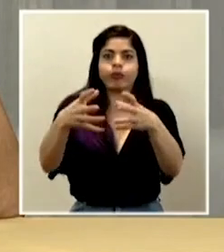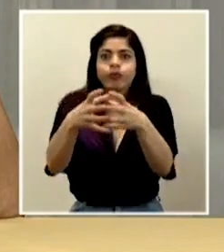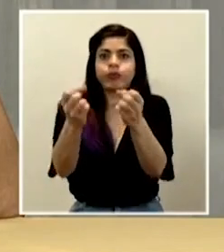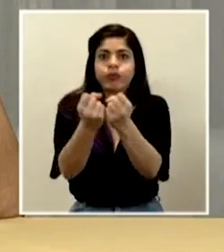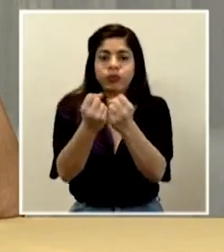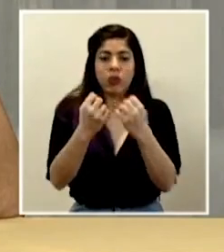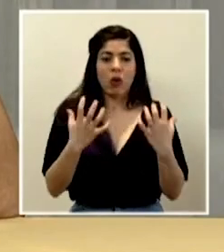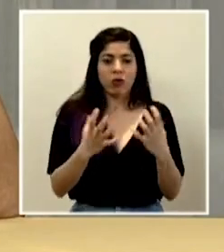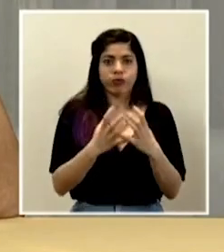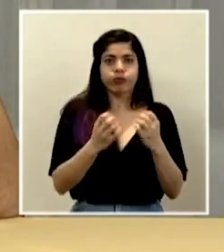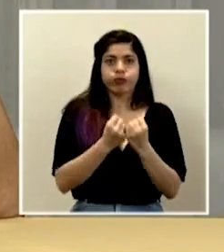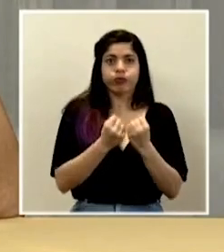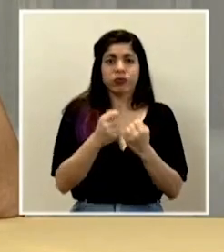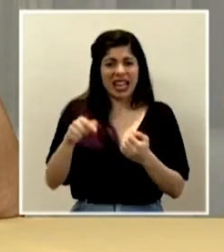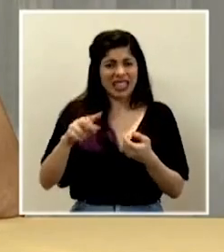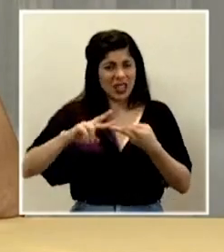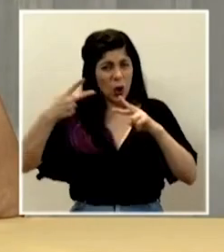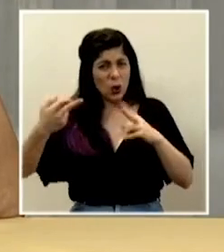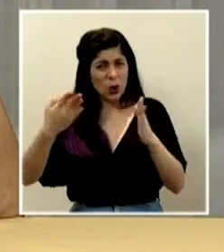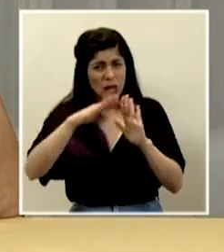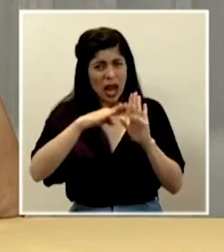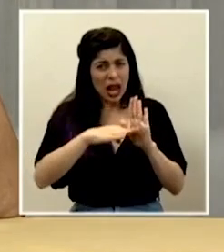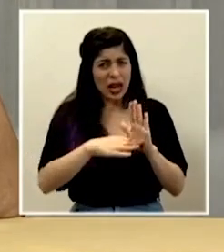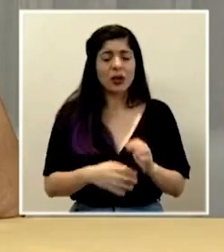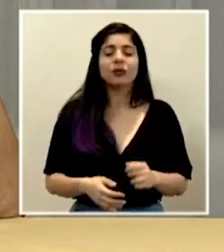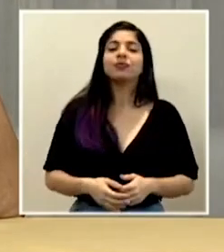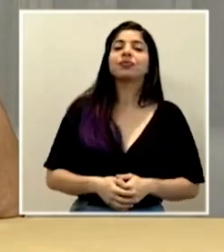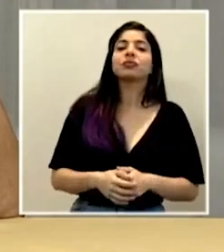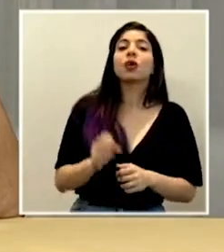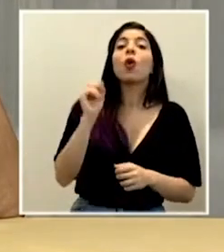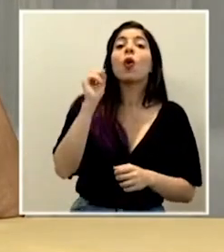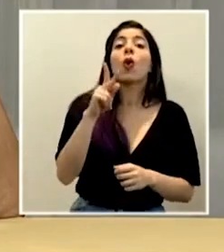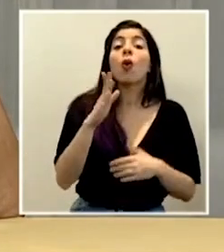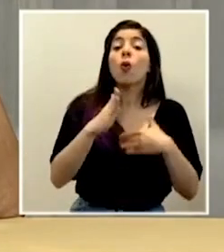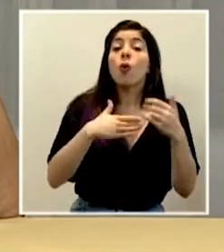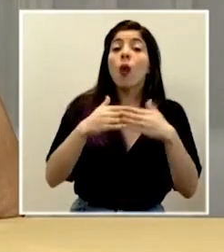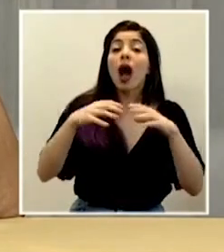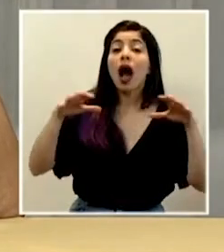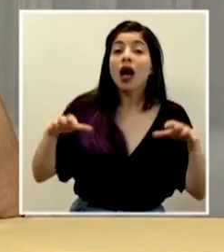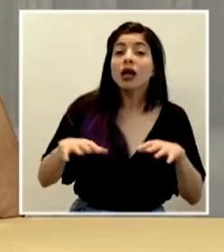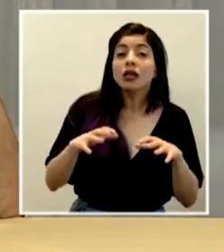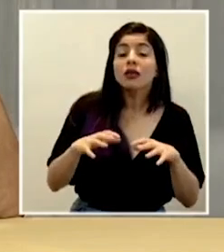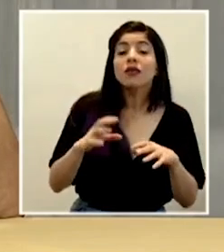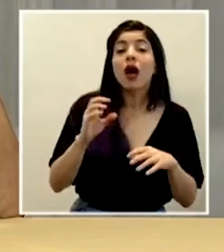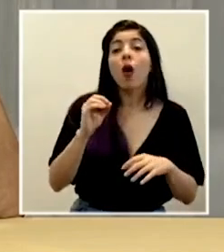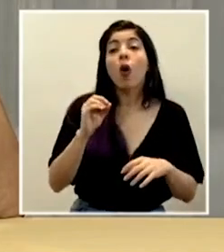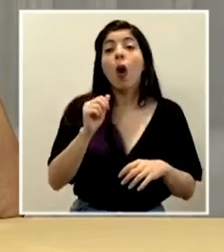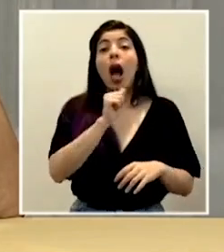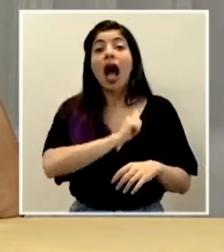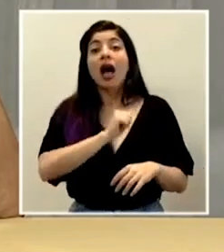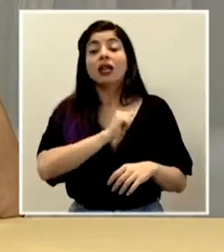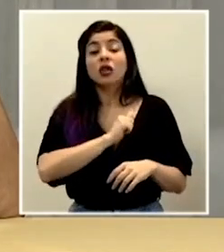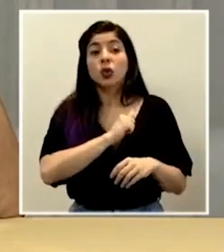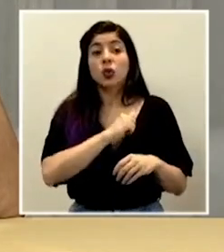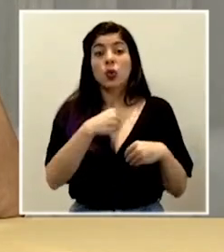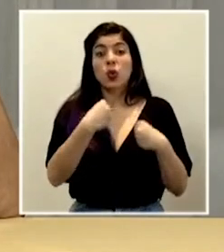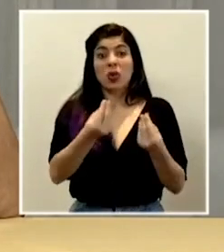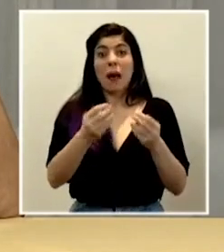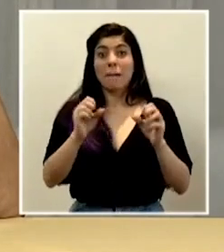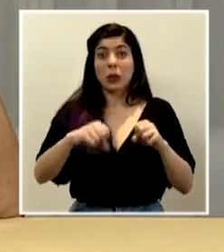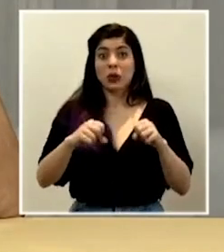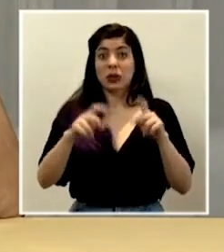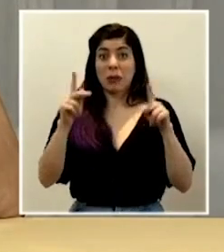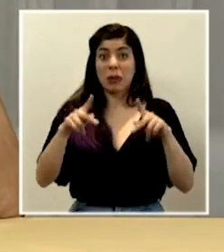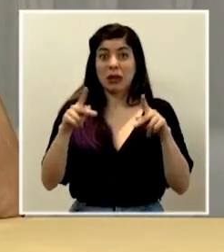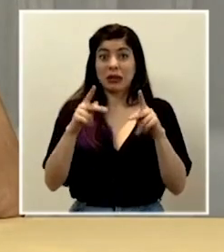evitar los contagios? Sí, todas las actividades que conlleven o que favorezcan o actitudes que favorezcan conglomeración de personas tienen que